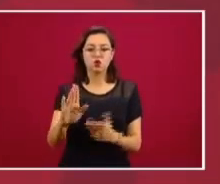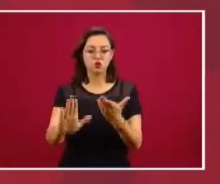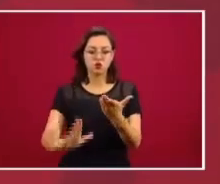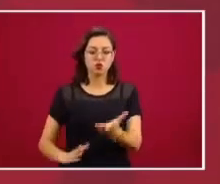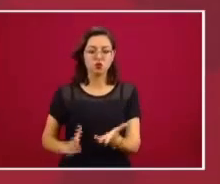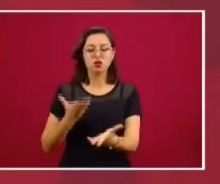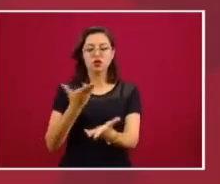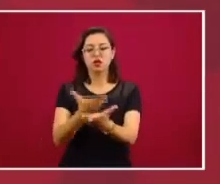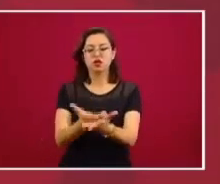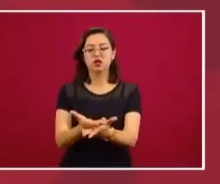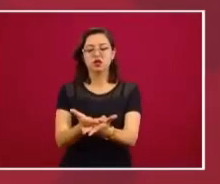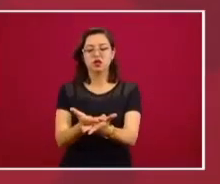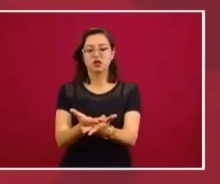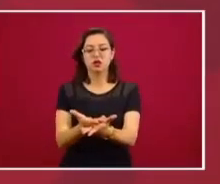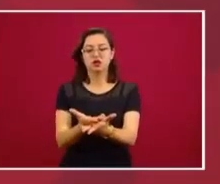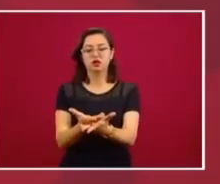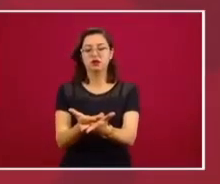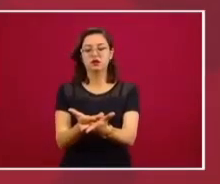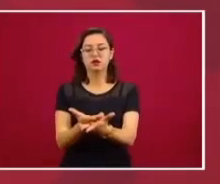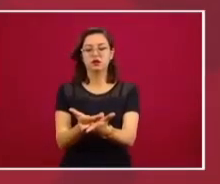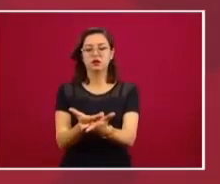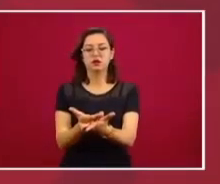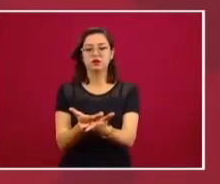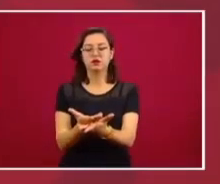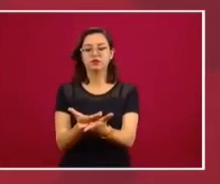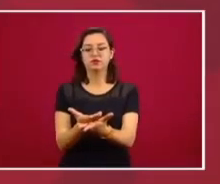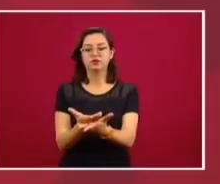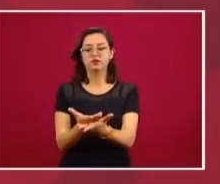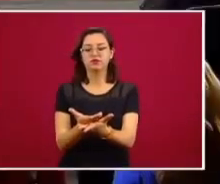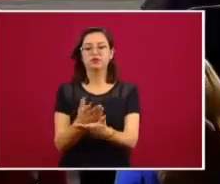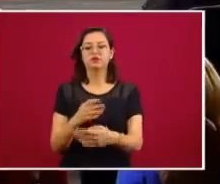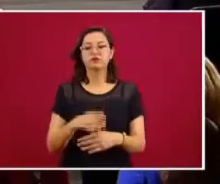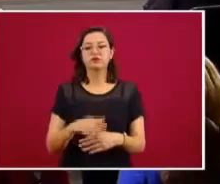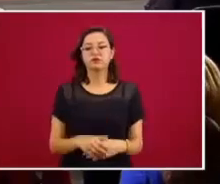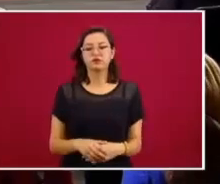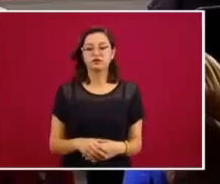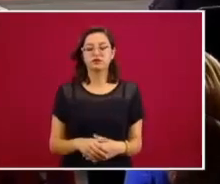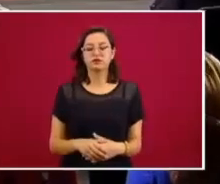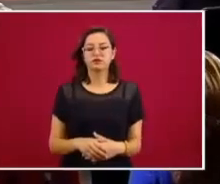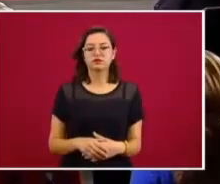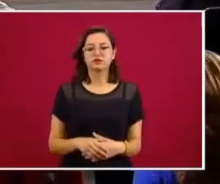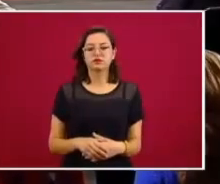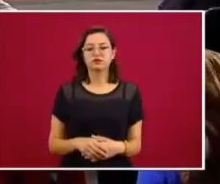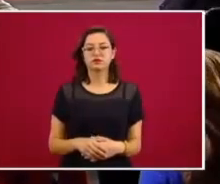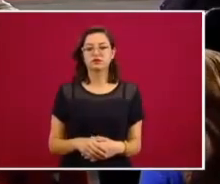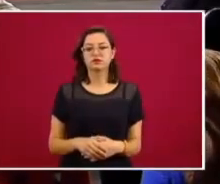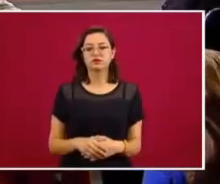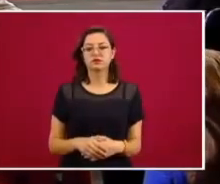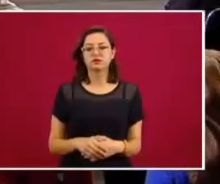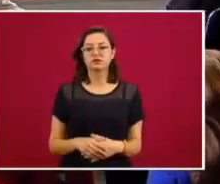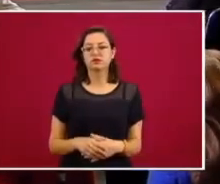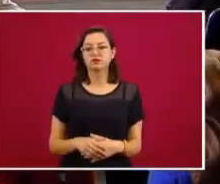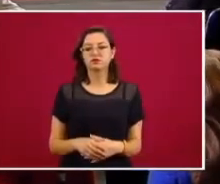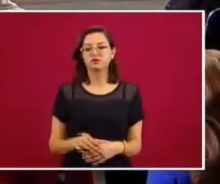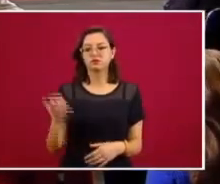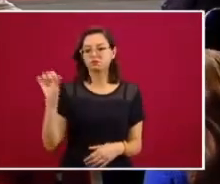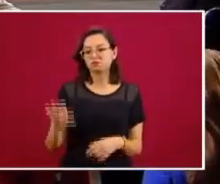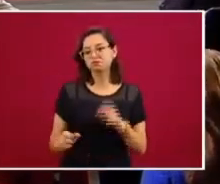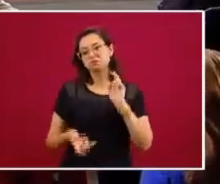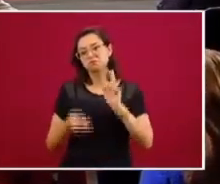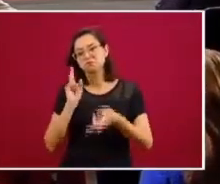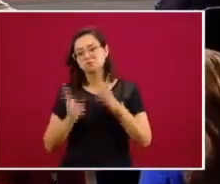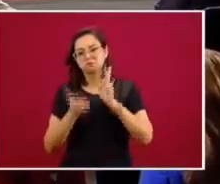que presentó México y vamos a conversar con él,